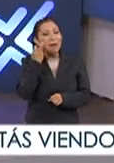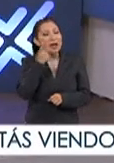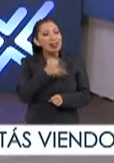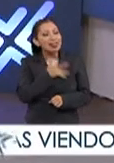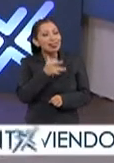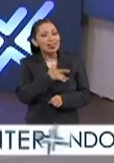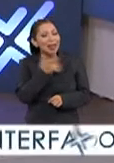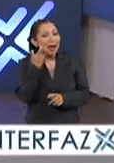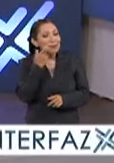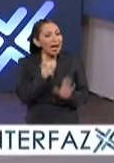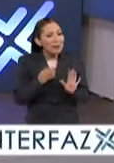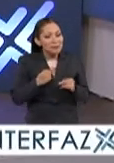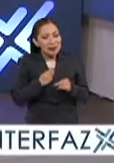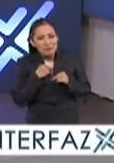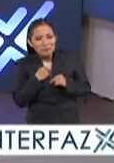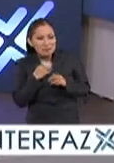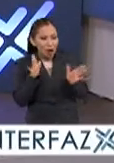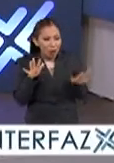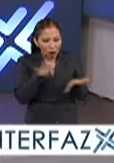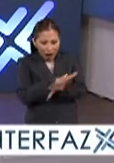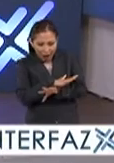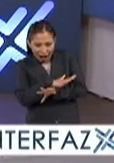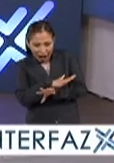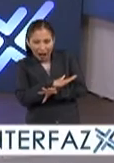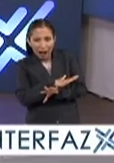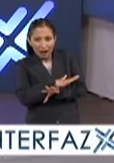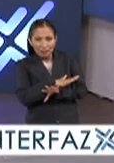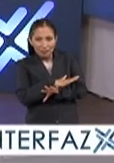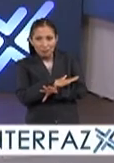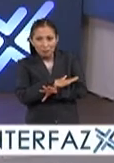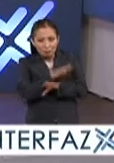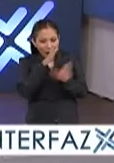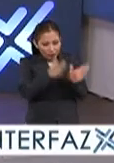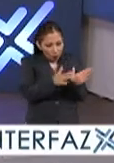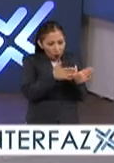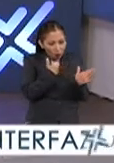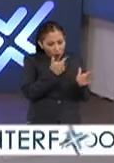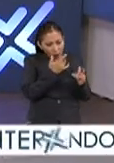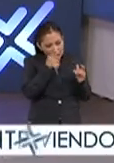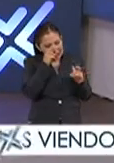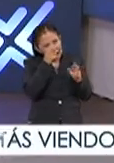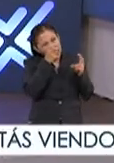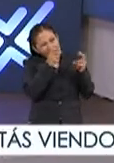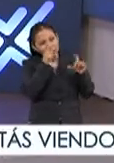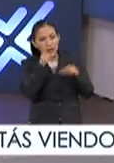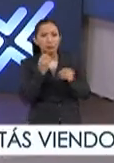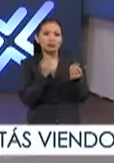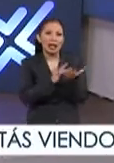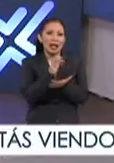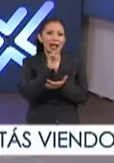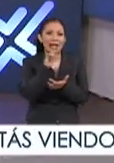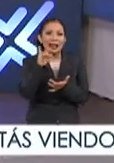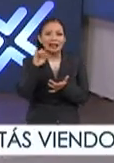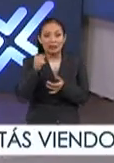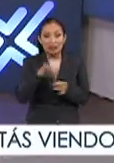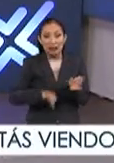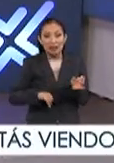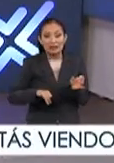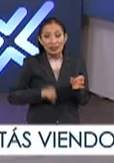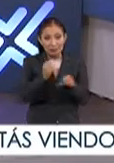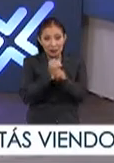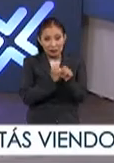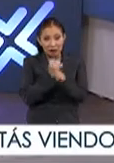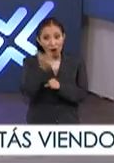siente vivir esta transición entre suspiros de lo que son las fotos bueno muchísimas gracias Ellis por darnos este interesante